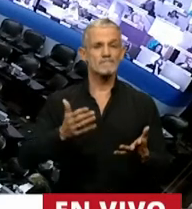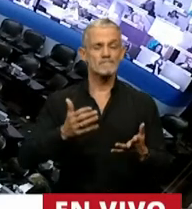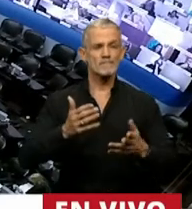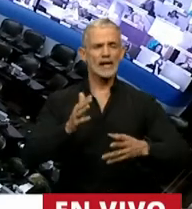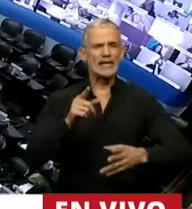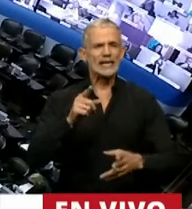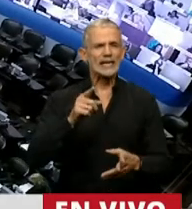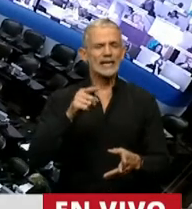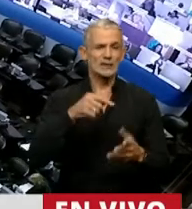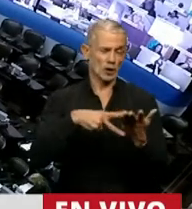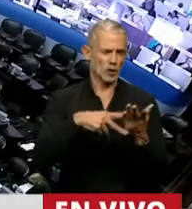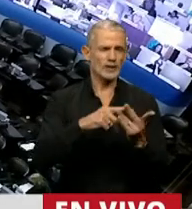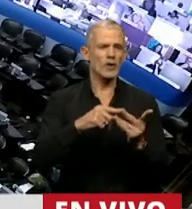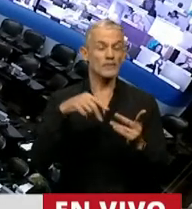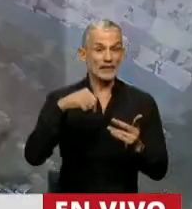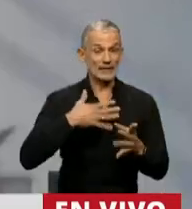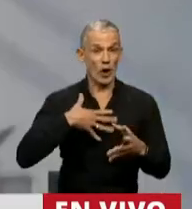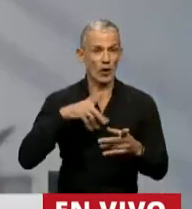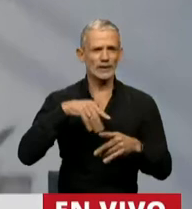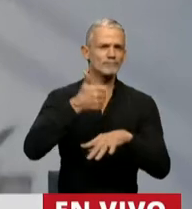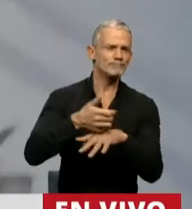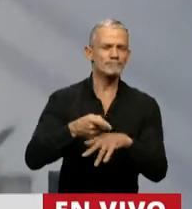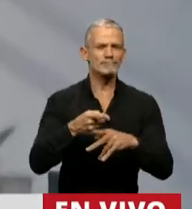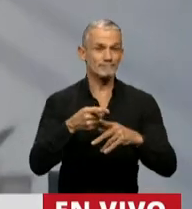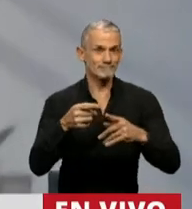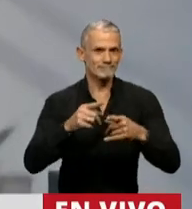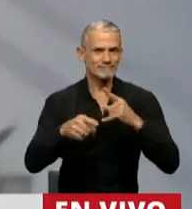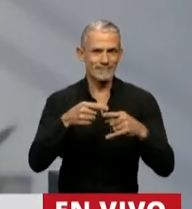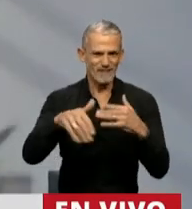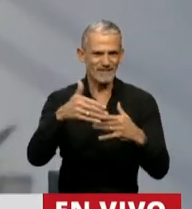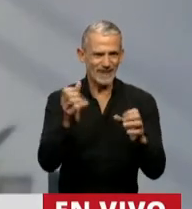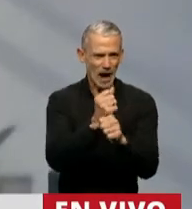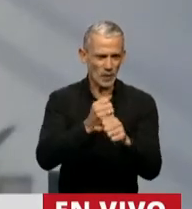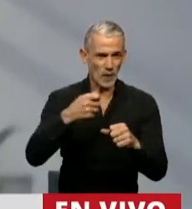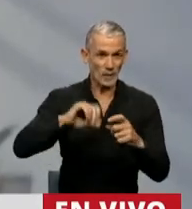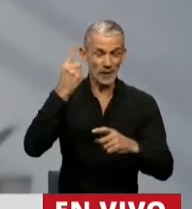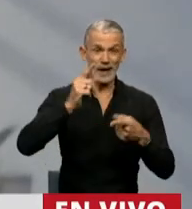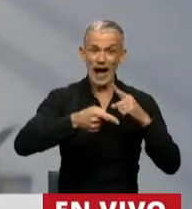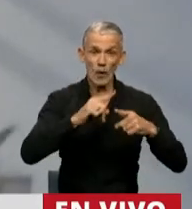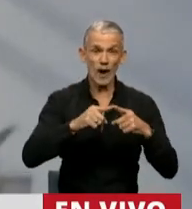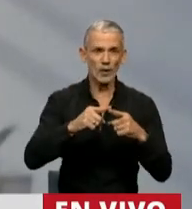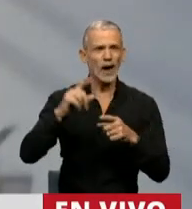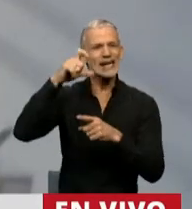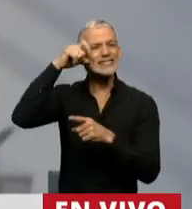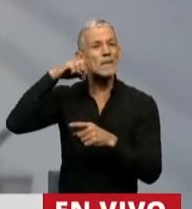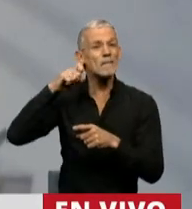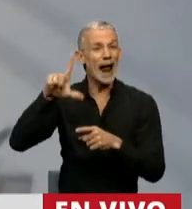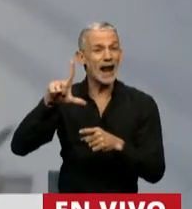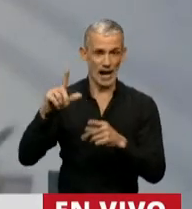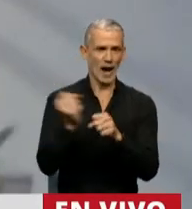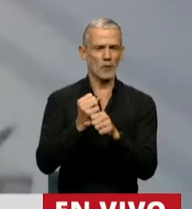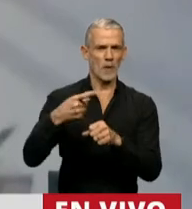Estemos dándole aprobación a este tratado internacional, el primero avalado por la Cepal para la región,